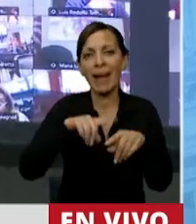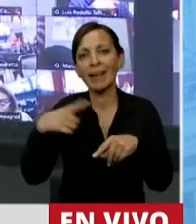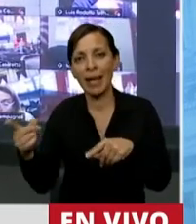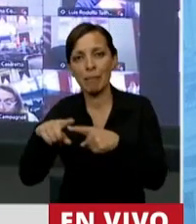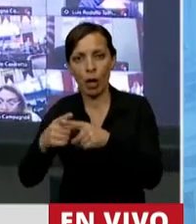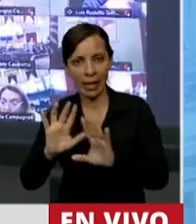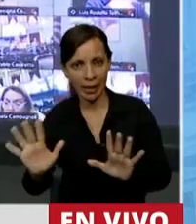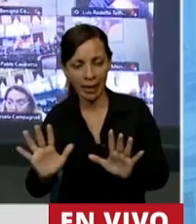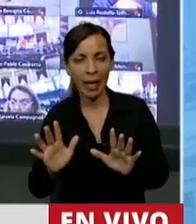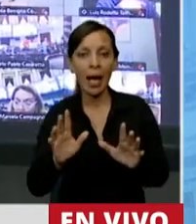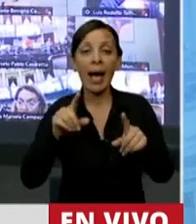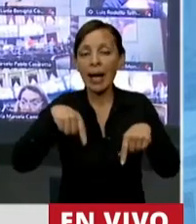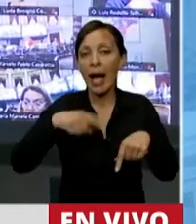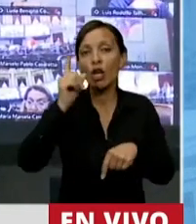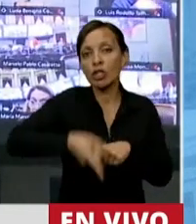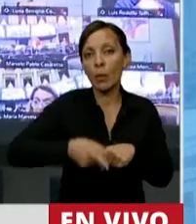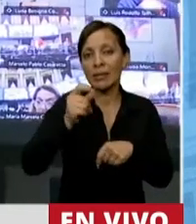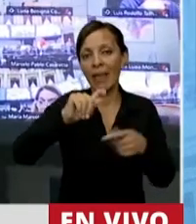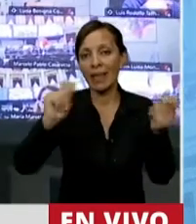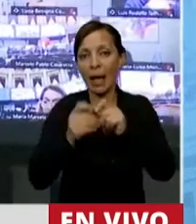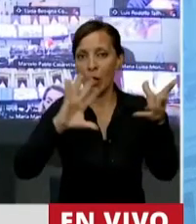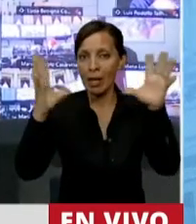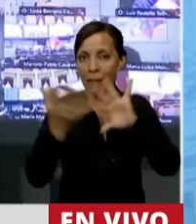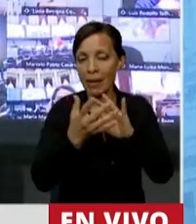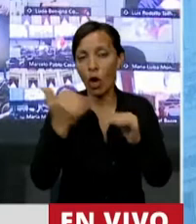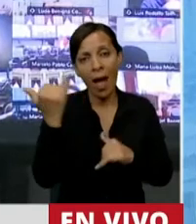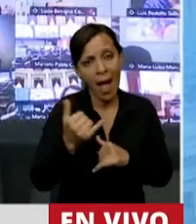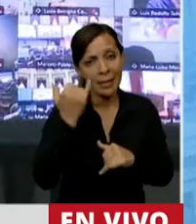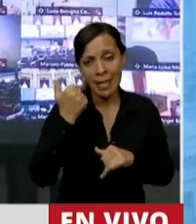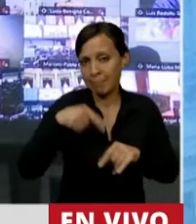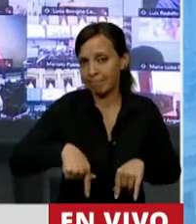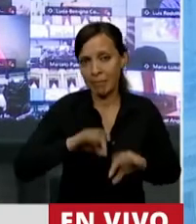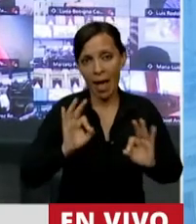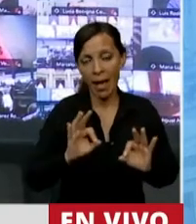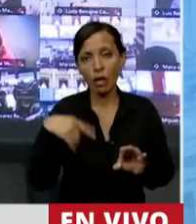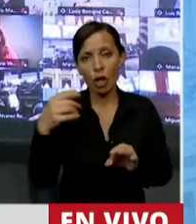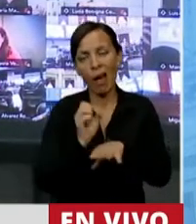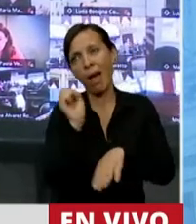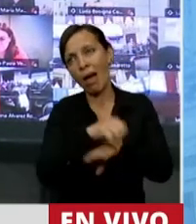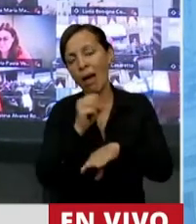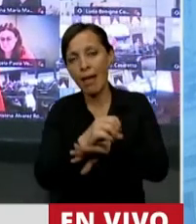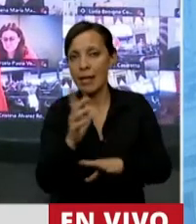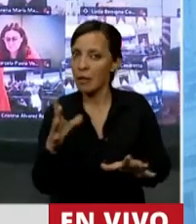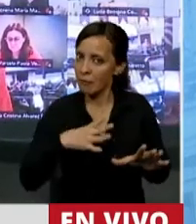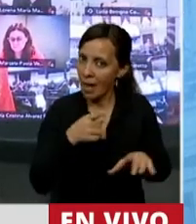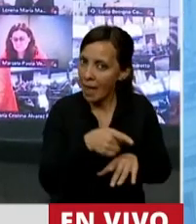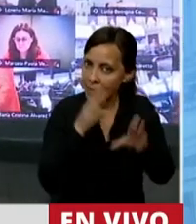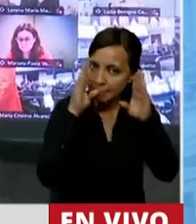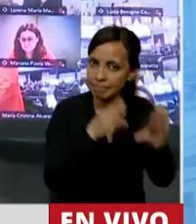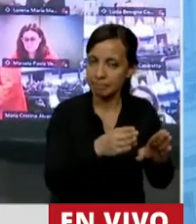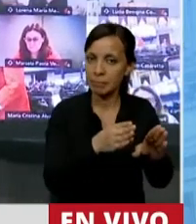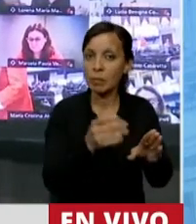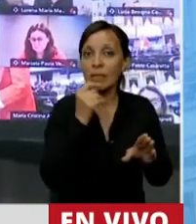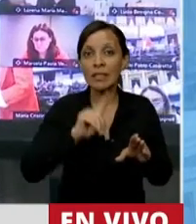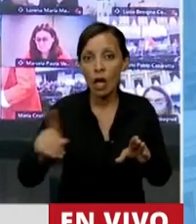climático llegaron, son severas y creo sinceramente que no les damos la importancia que realmente tienen. Si no,